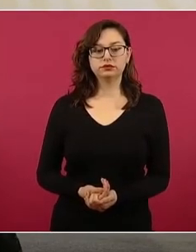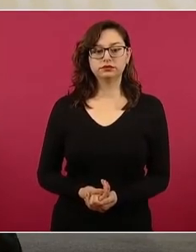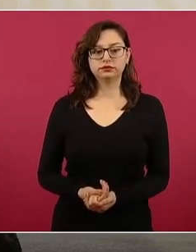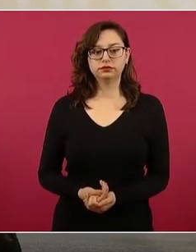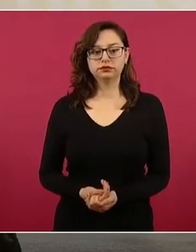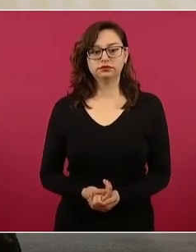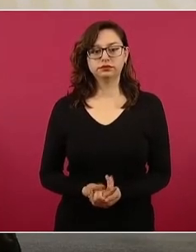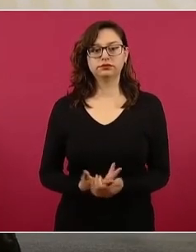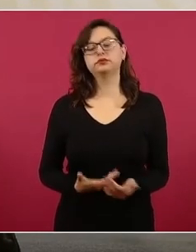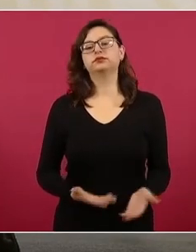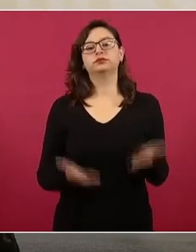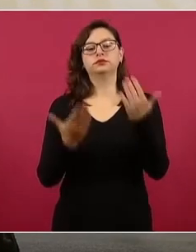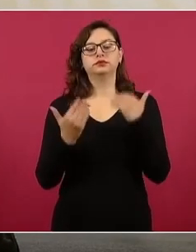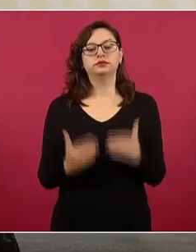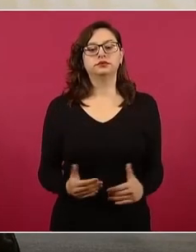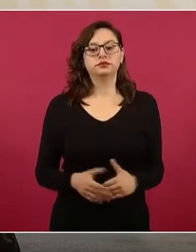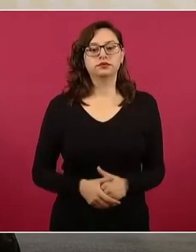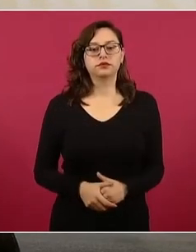¿Adelante?